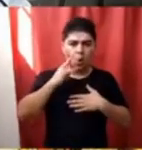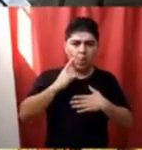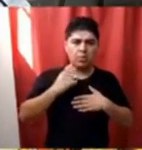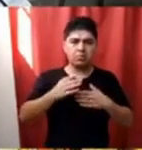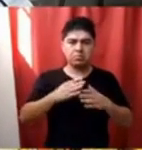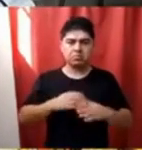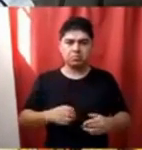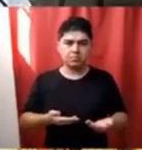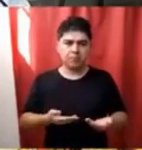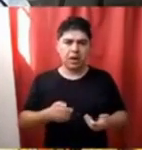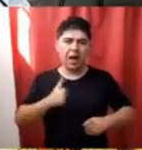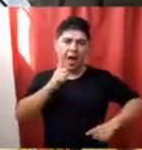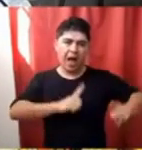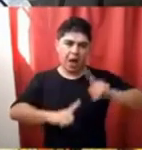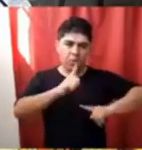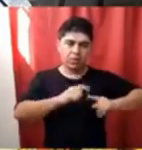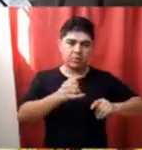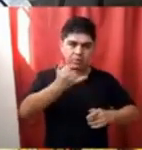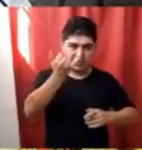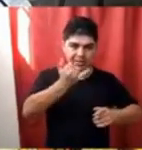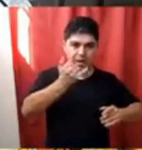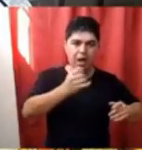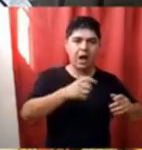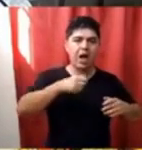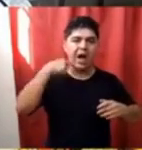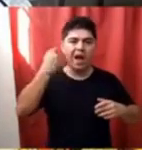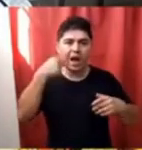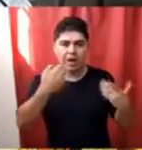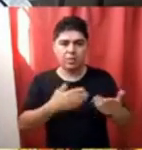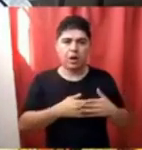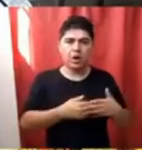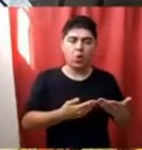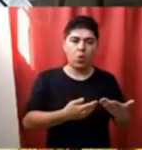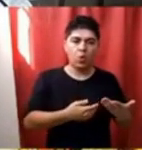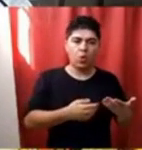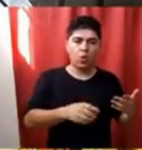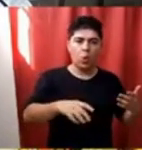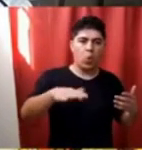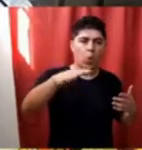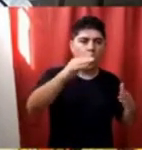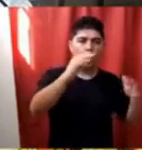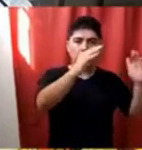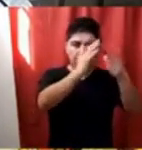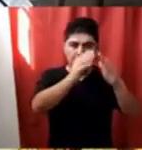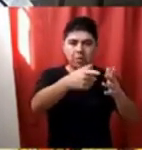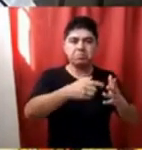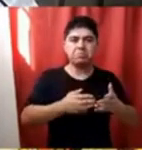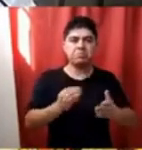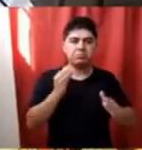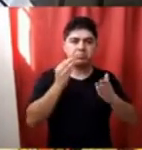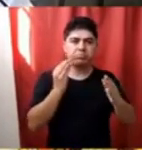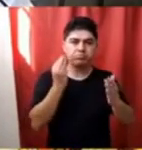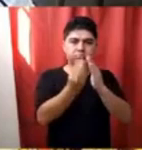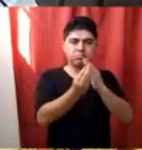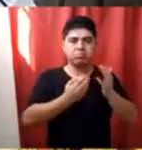donde algunos vecinos tenían sus animales, su lugar donde pasar el tiempo, sino que en el